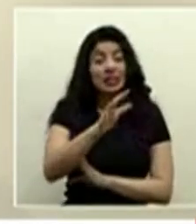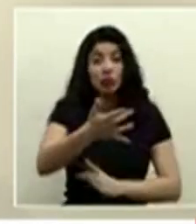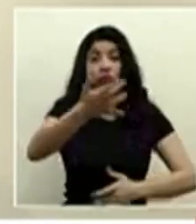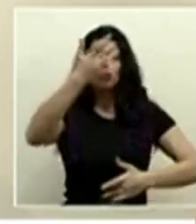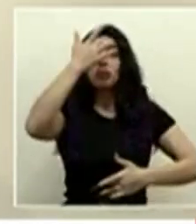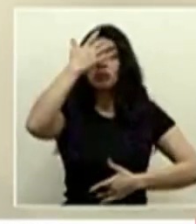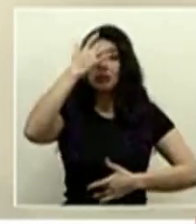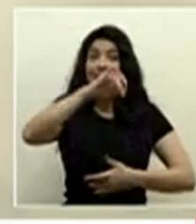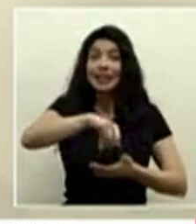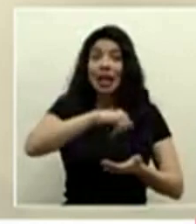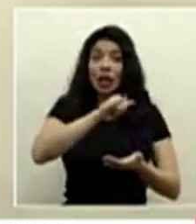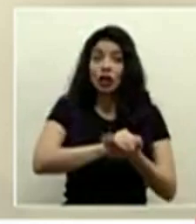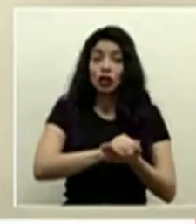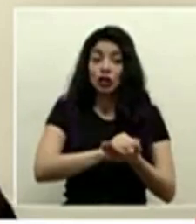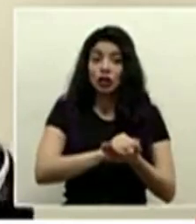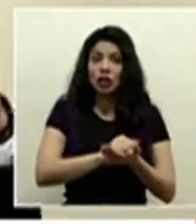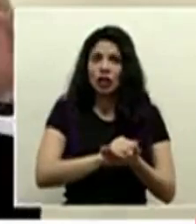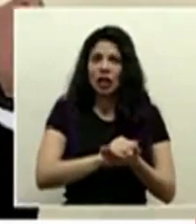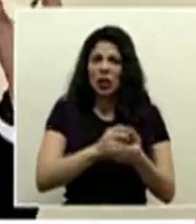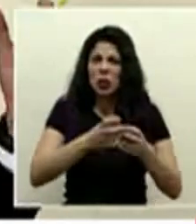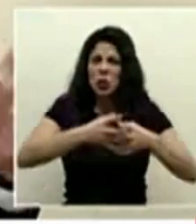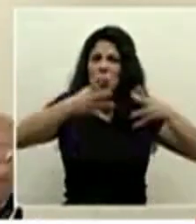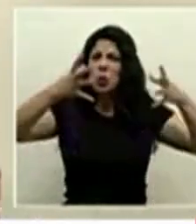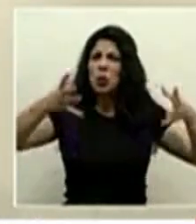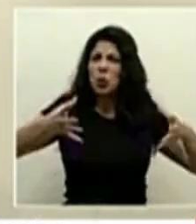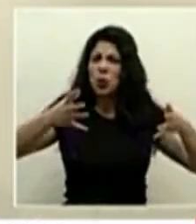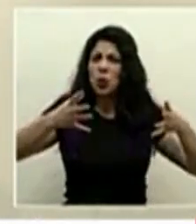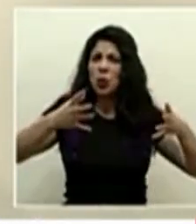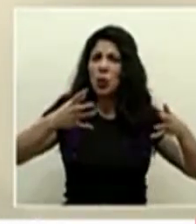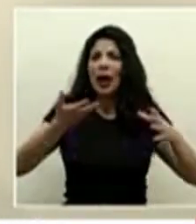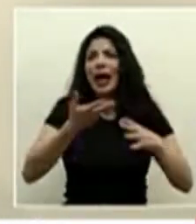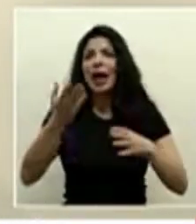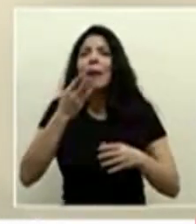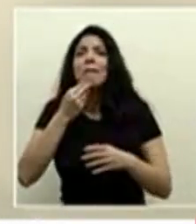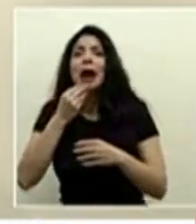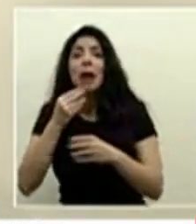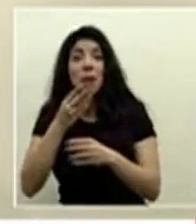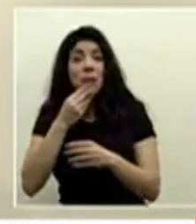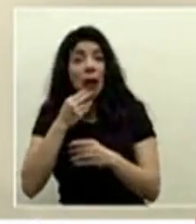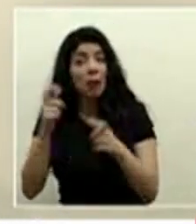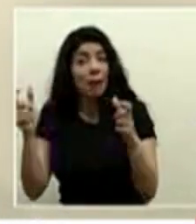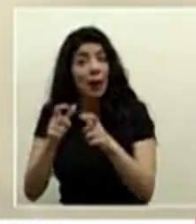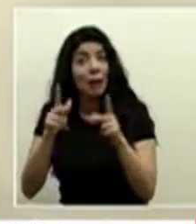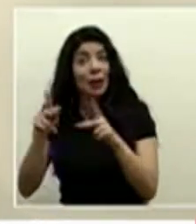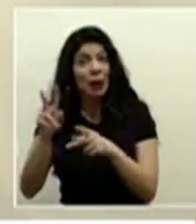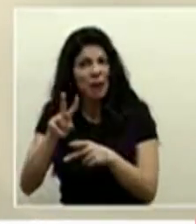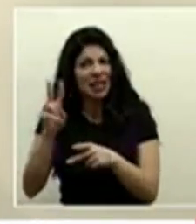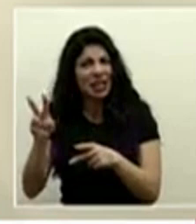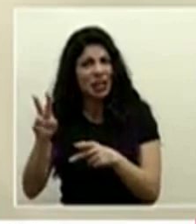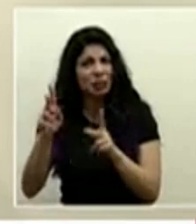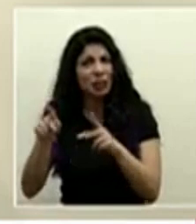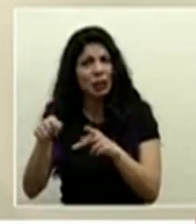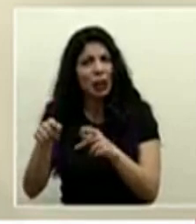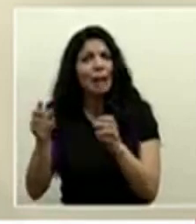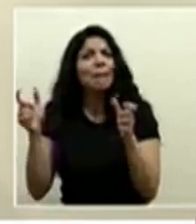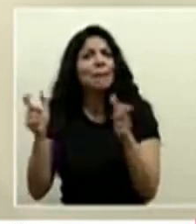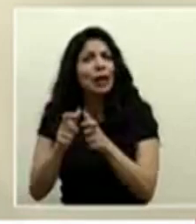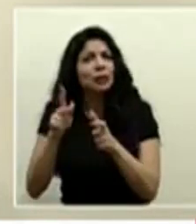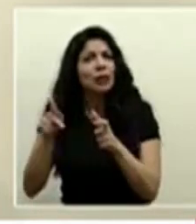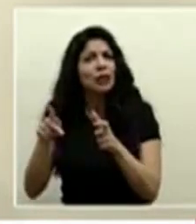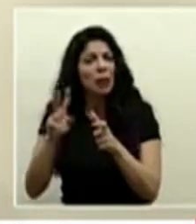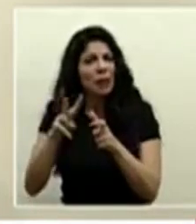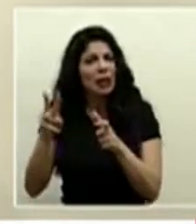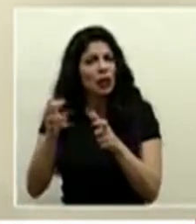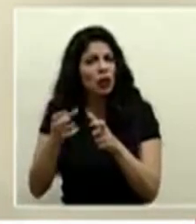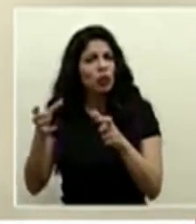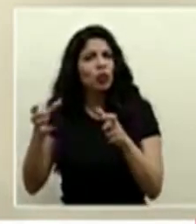activos en San José que tiene una población muchísimo mayor a Barba que 22 casos en Barba que tiene una población mucho menor y